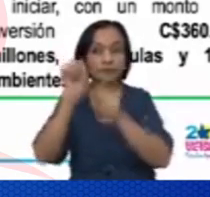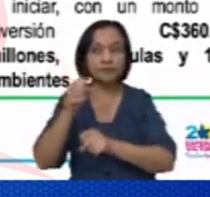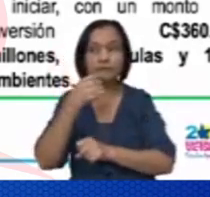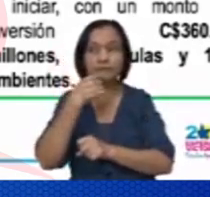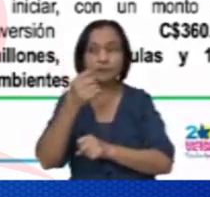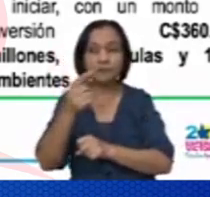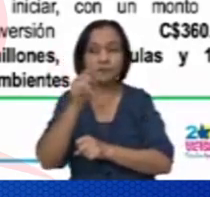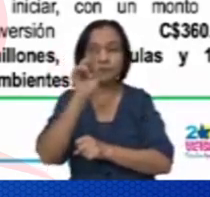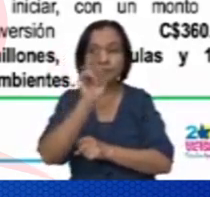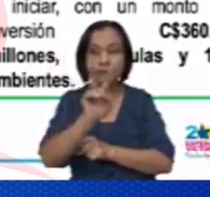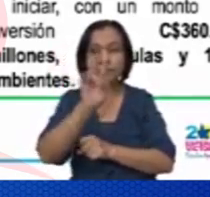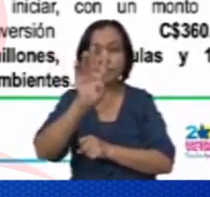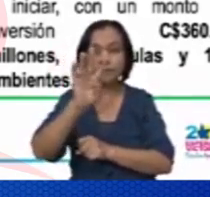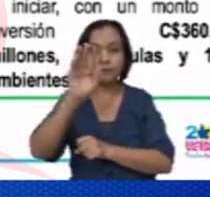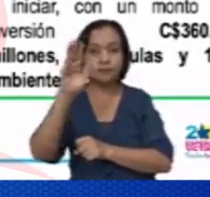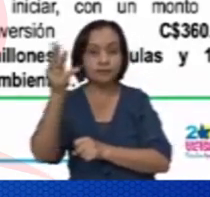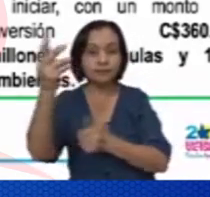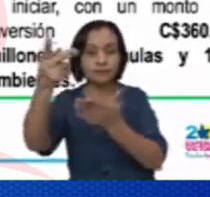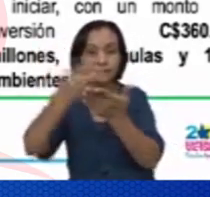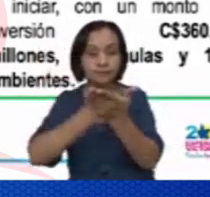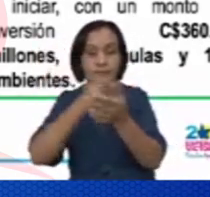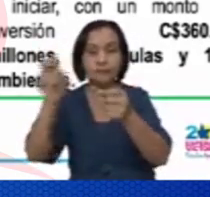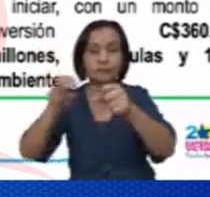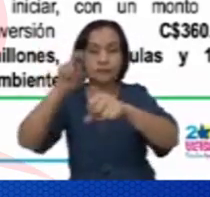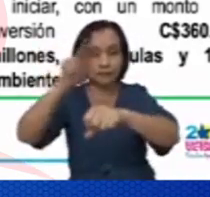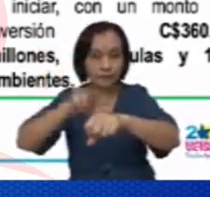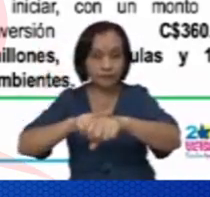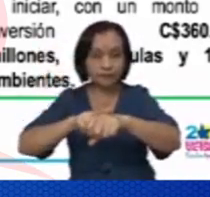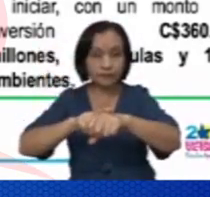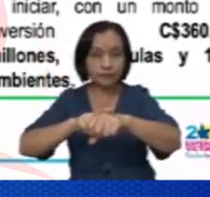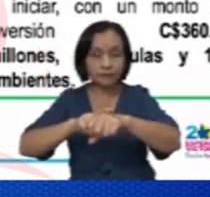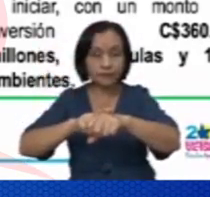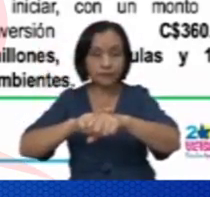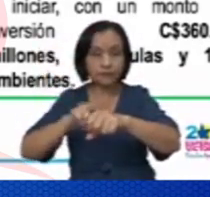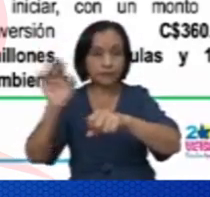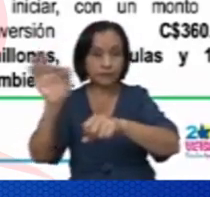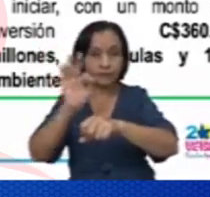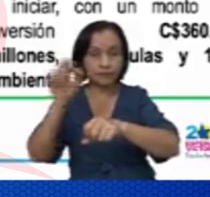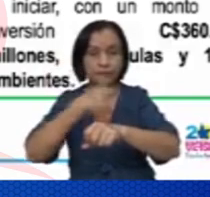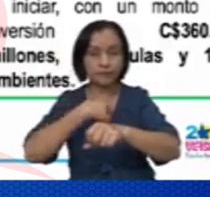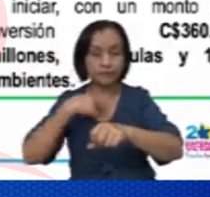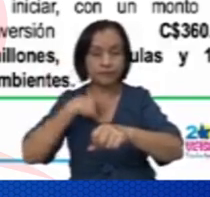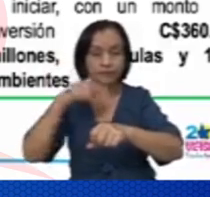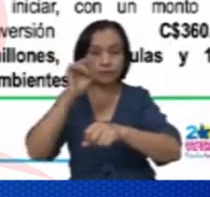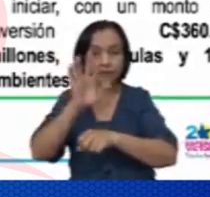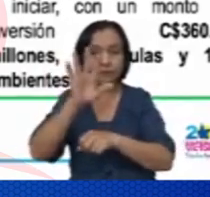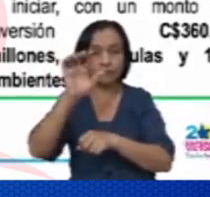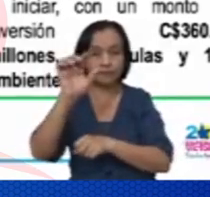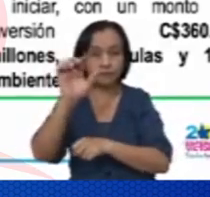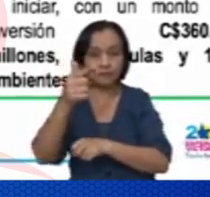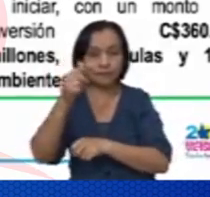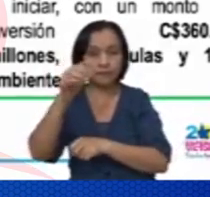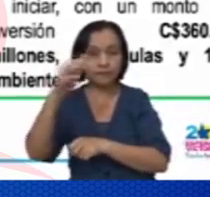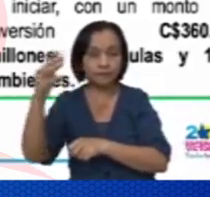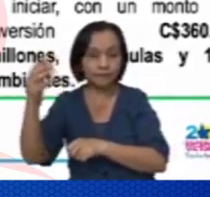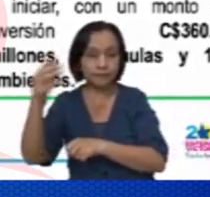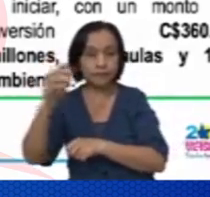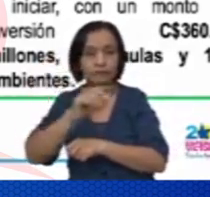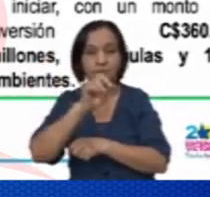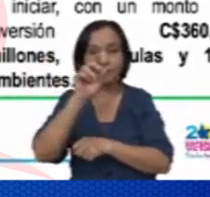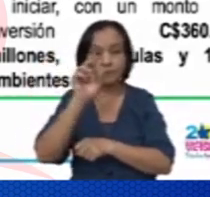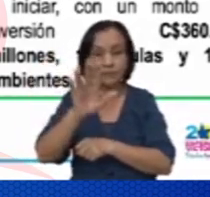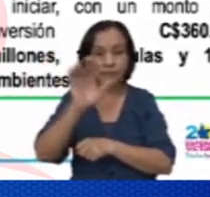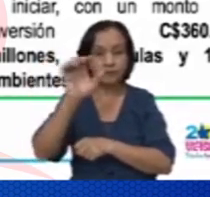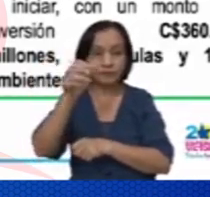vamos a tener 249 proyectos a nivel nacional, de los cuales vamos a atender 579 aulas y 429